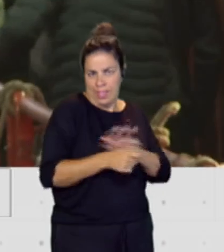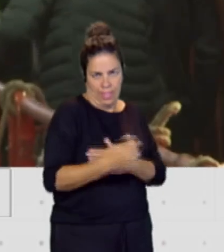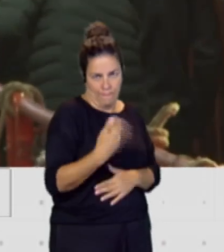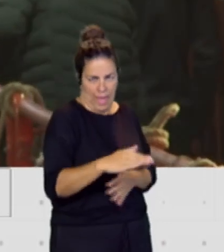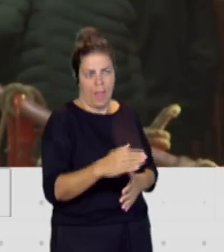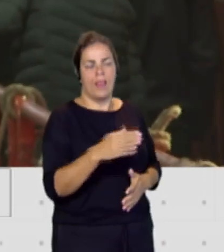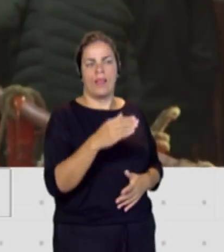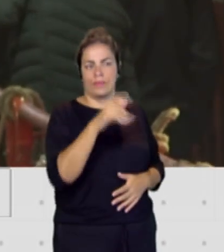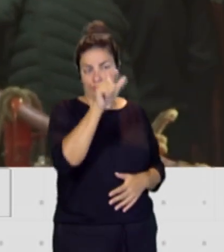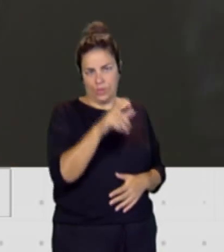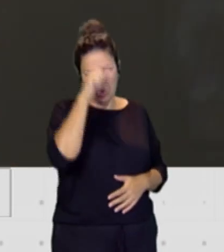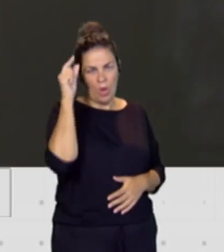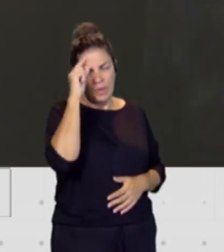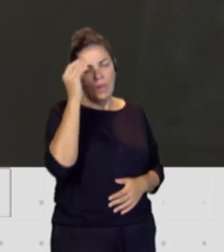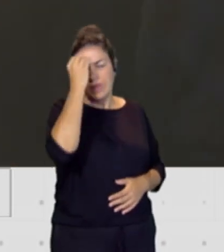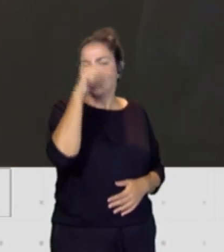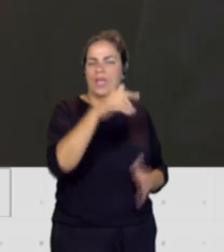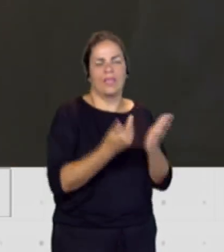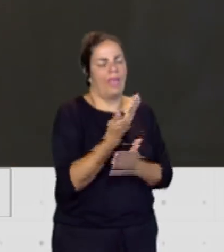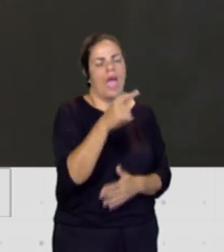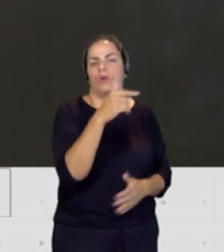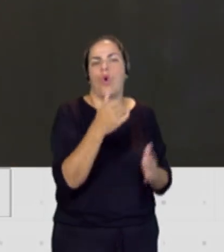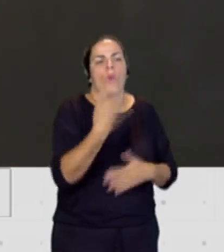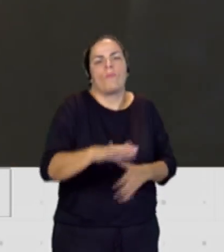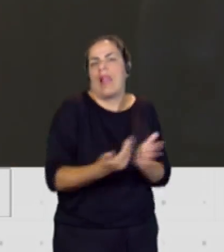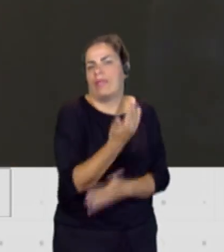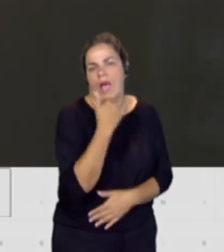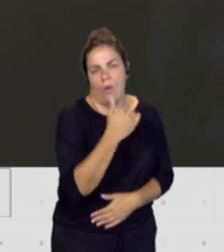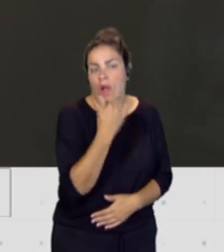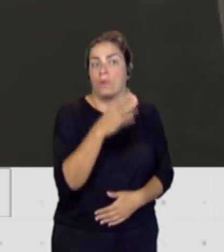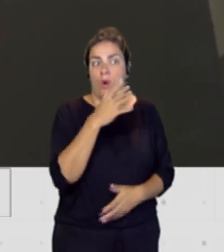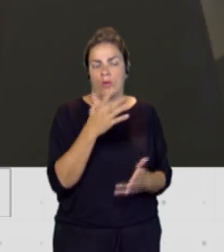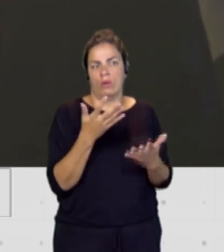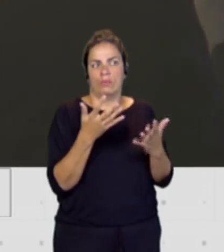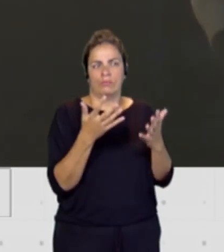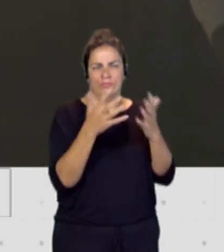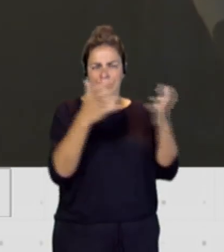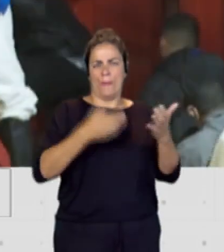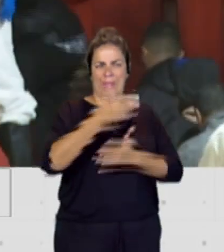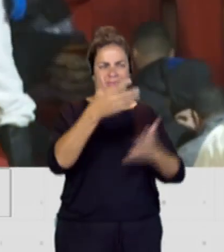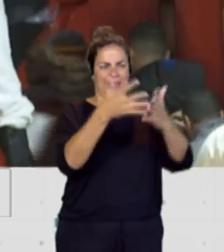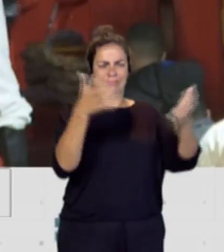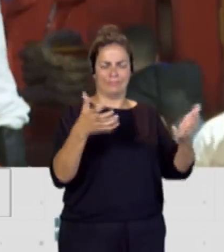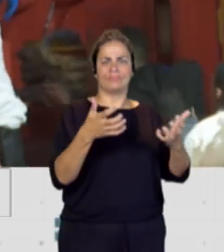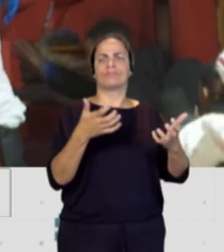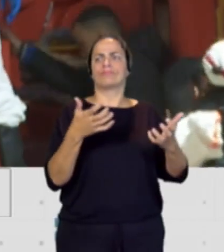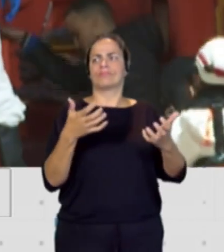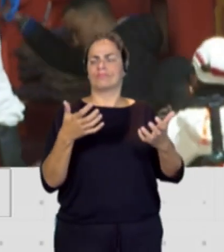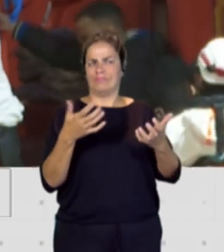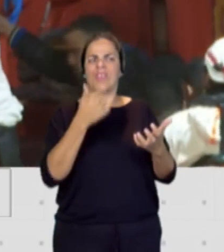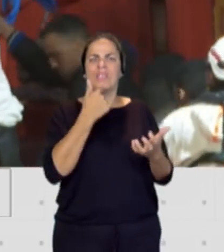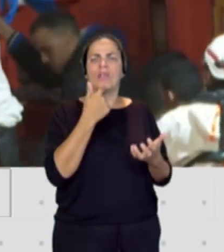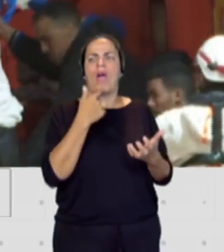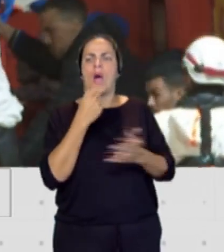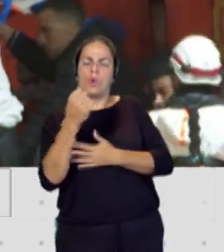día le pilló un poco al paso cambiado tanto los titulares de prensa como la pregunta de si va a apoyar o no va a apoyar. Pero el único que ha reventado